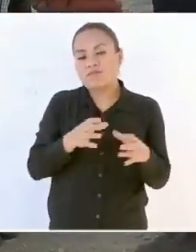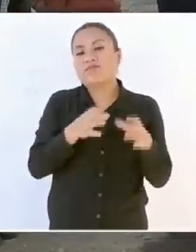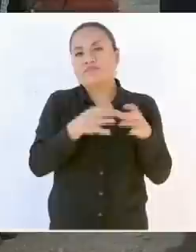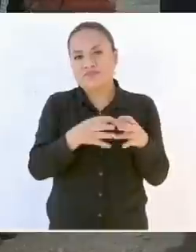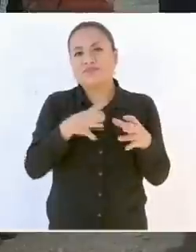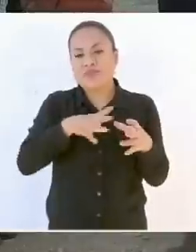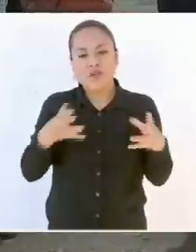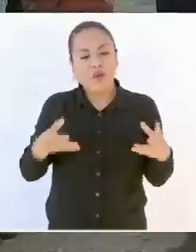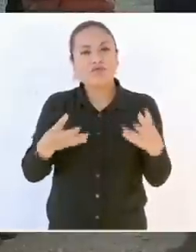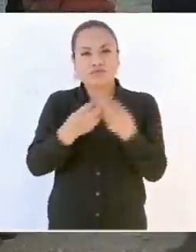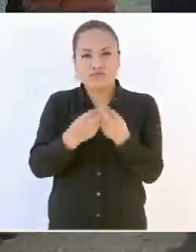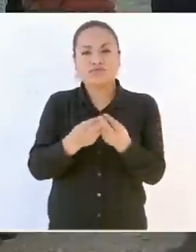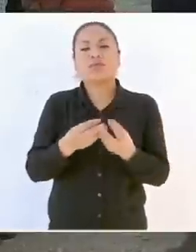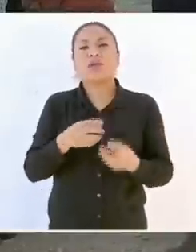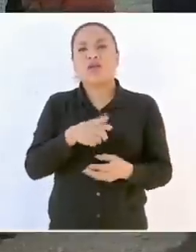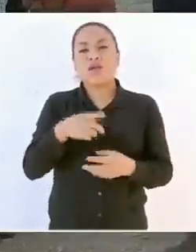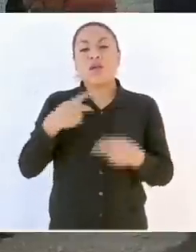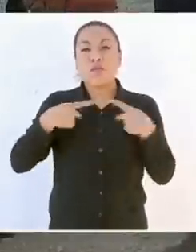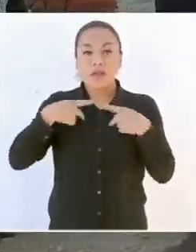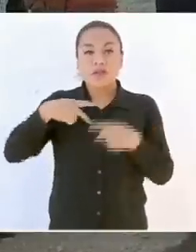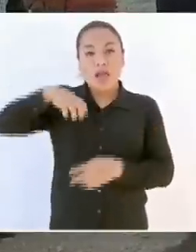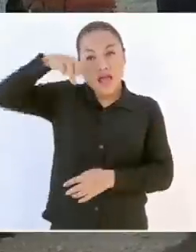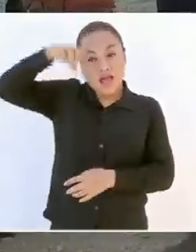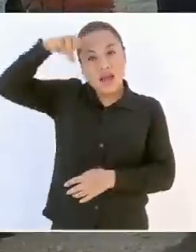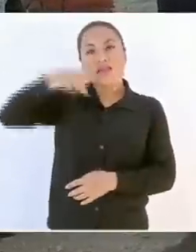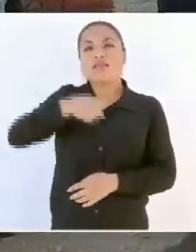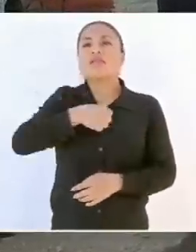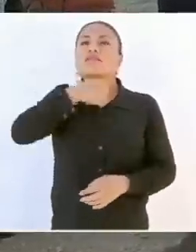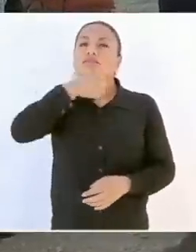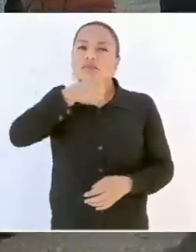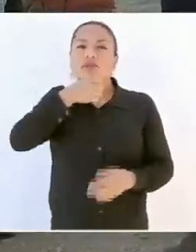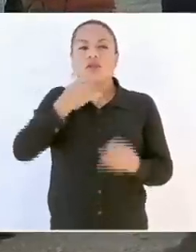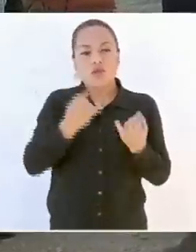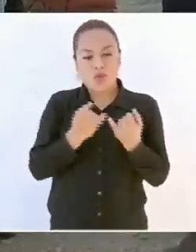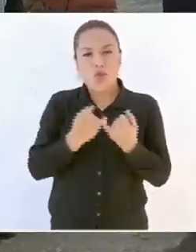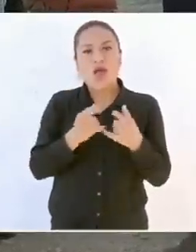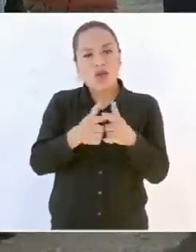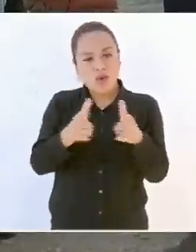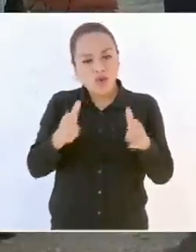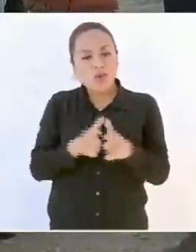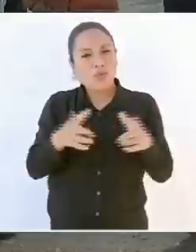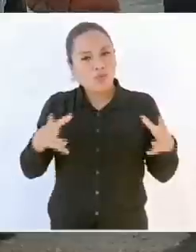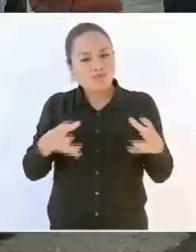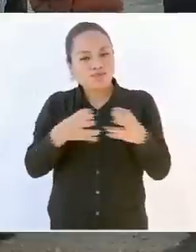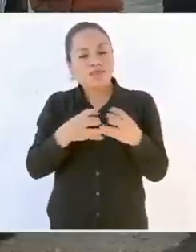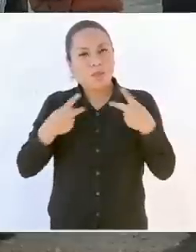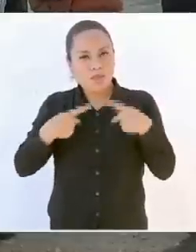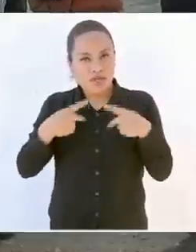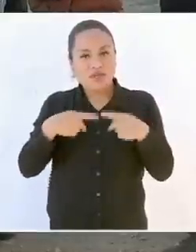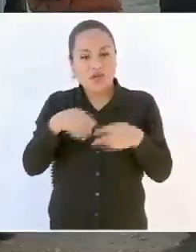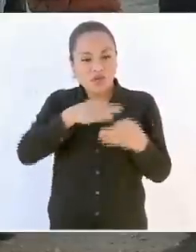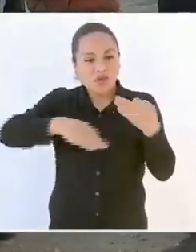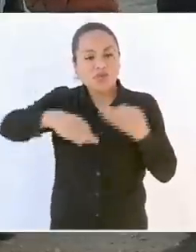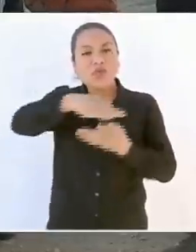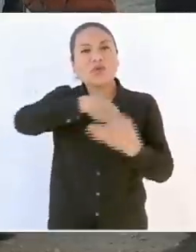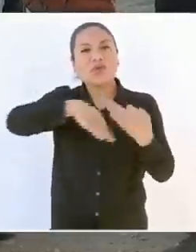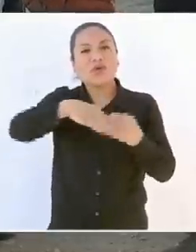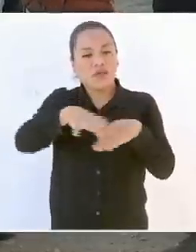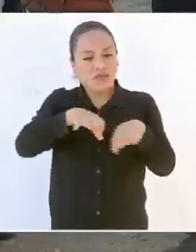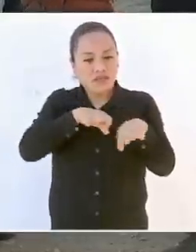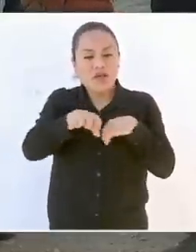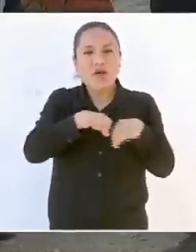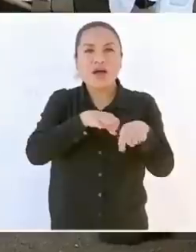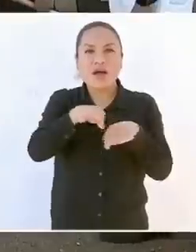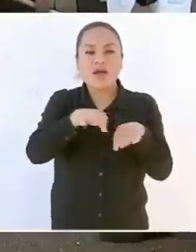jóvenes, están adultos mayores también en el grupo Todos trabajando de la mano para llevar este